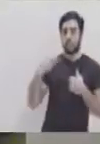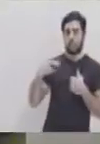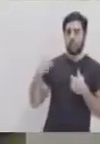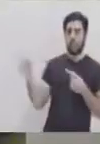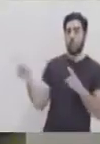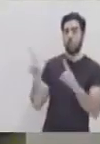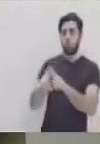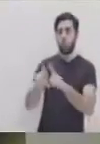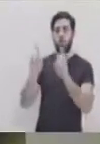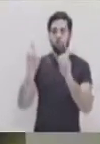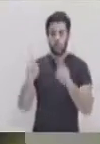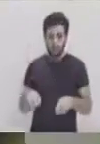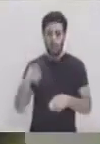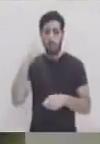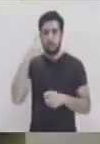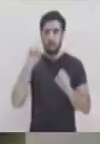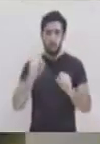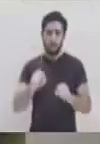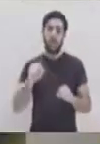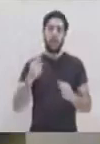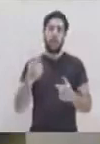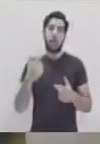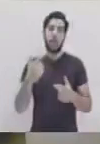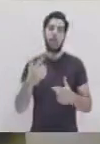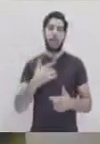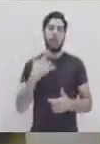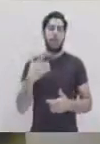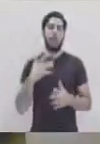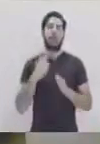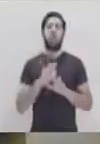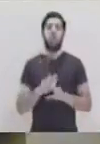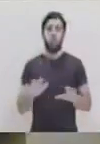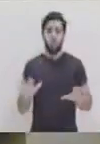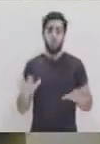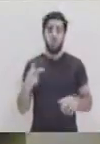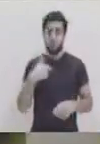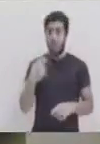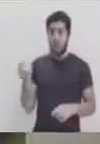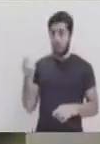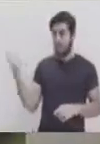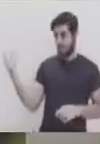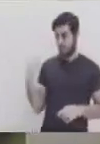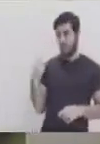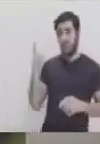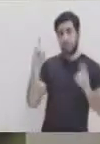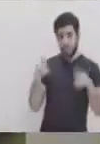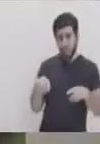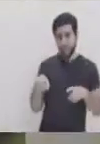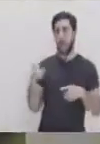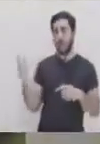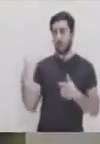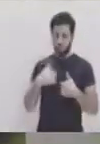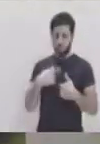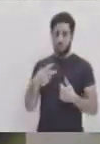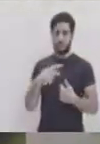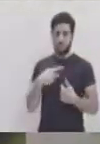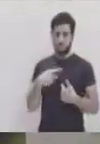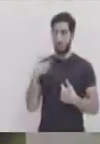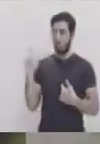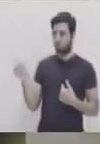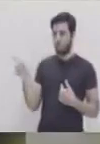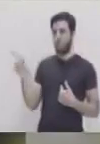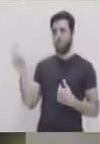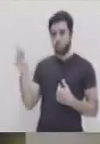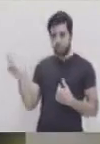necesita, ¿verdad? Son varias las cosas que tenemos que hacer para mantener esa amistad. Y si yo quiero mantener una amistad, sea, debo